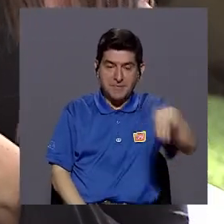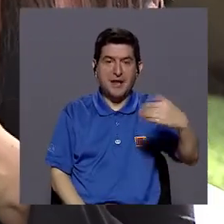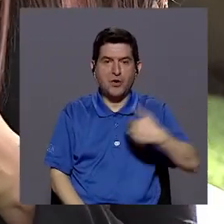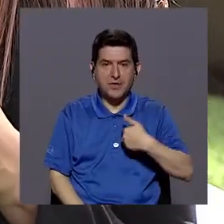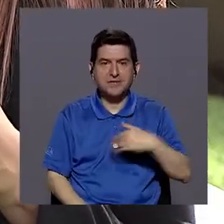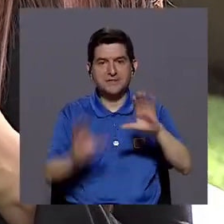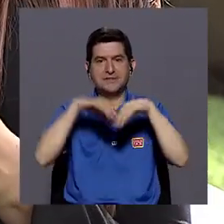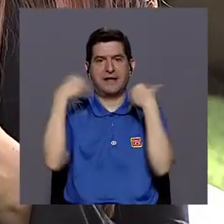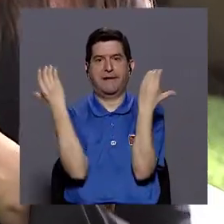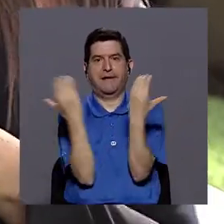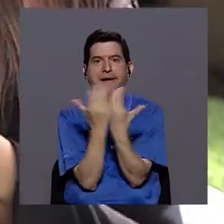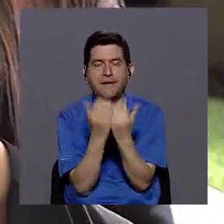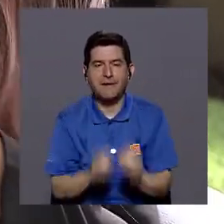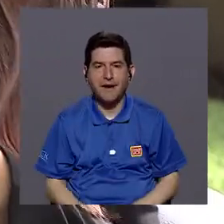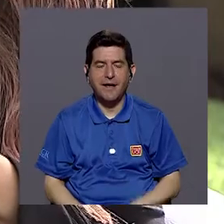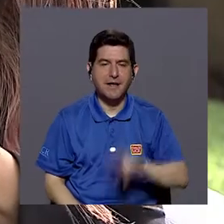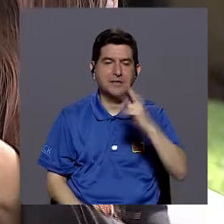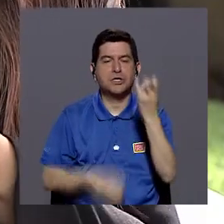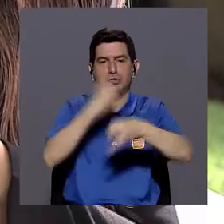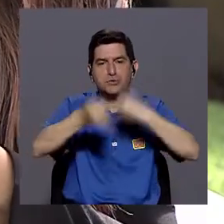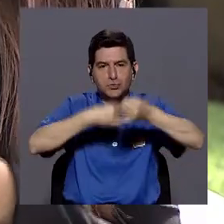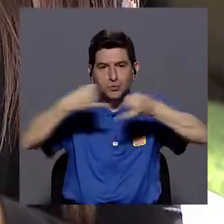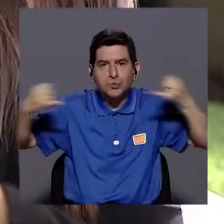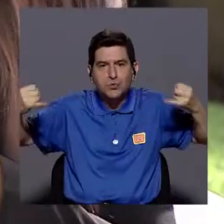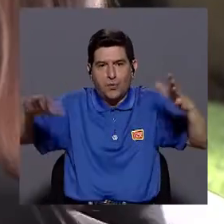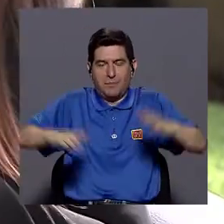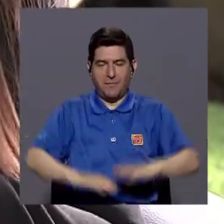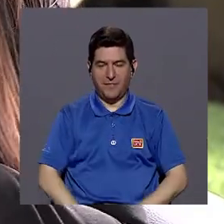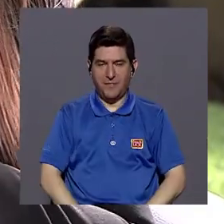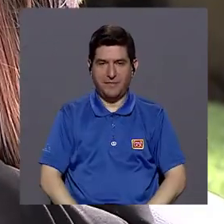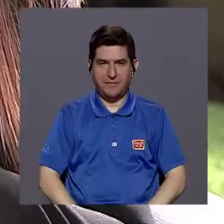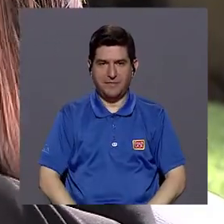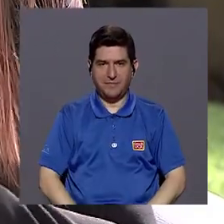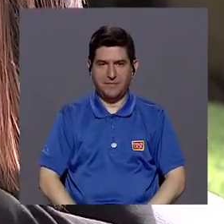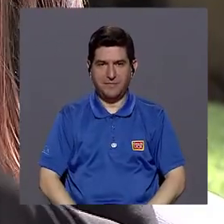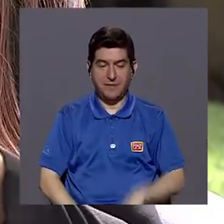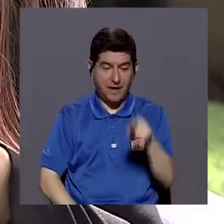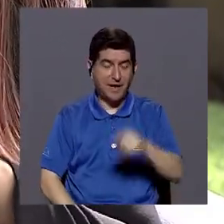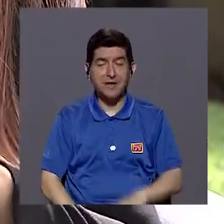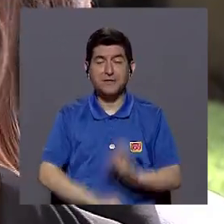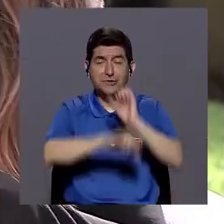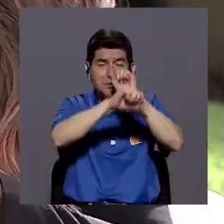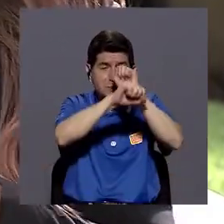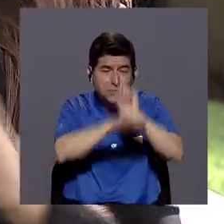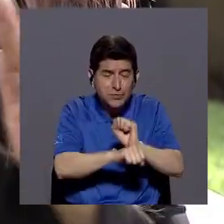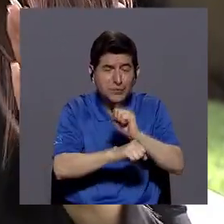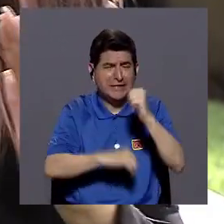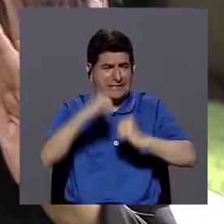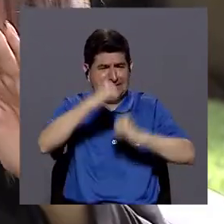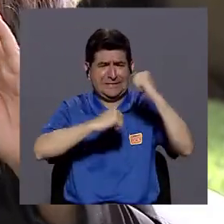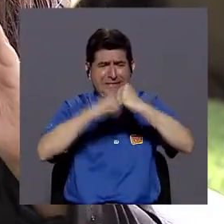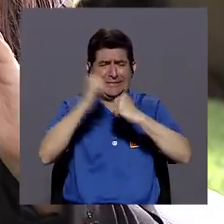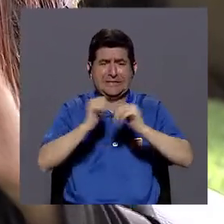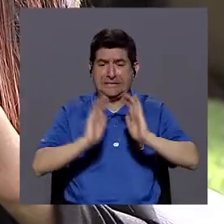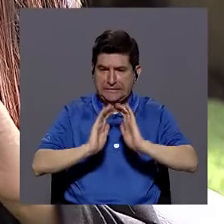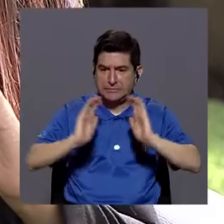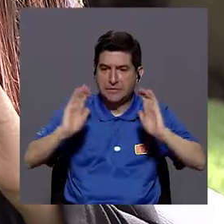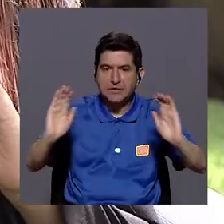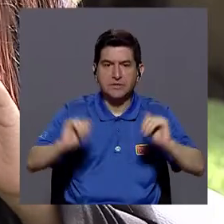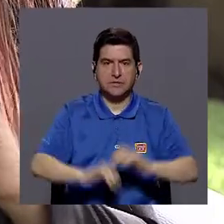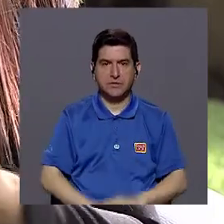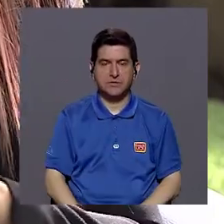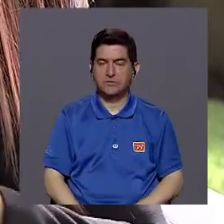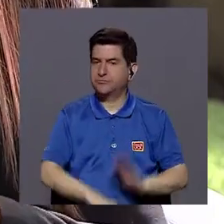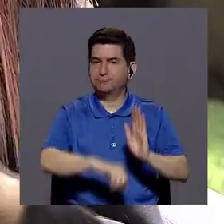tiene clases del segundo idioma, entonces hacemos una rutina tan estructurada para el niño o la niña